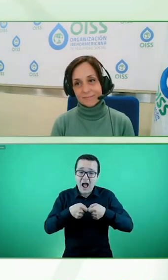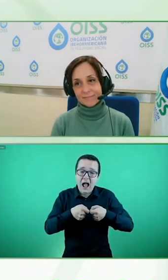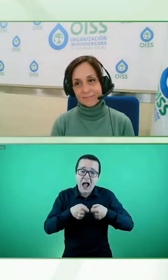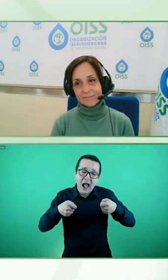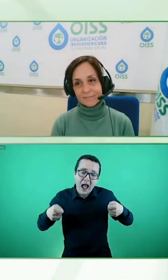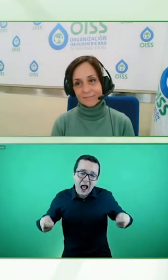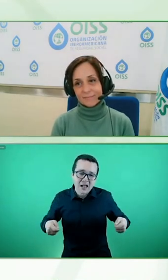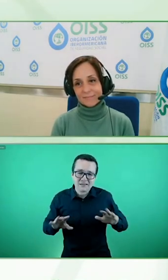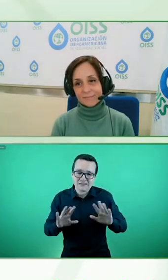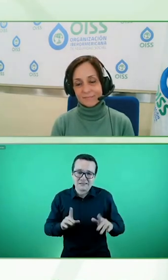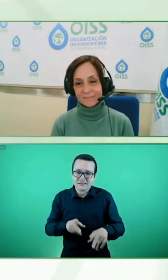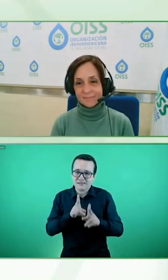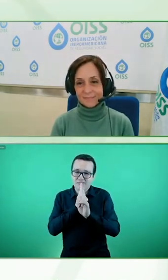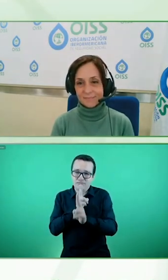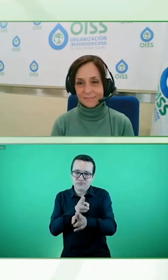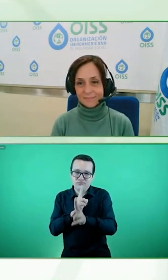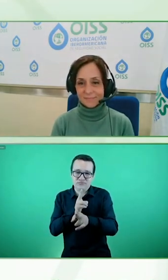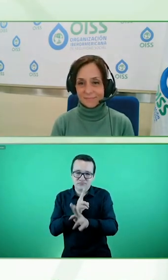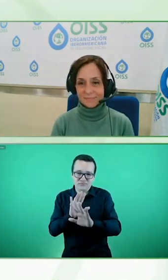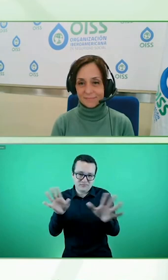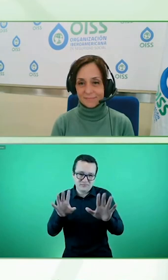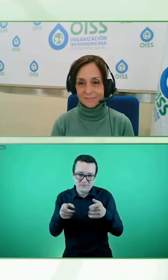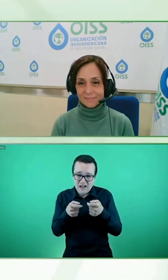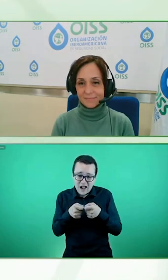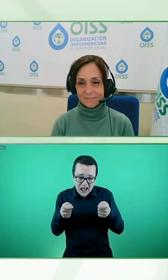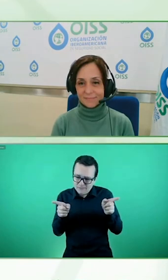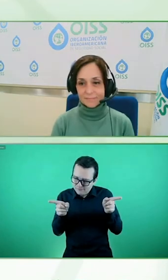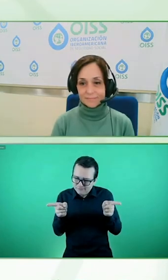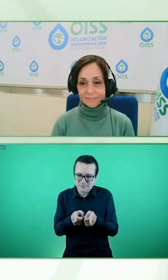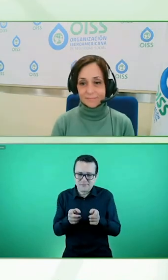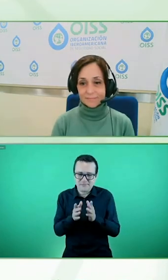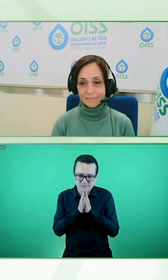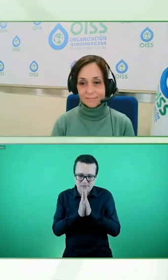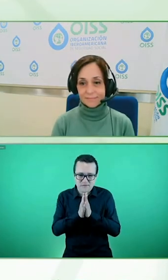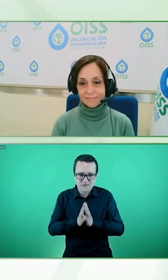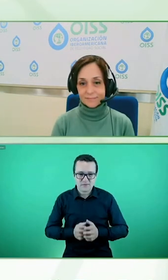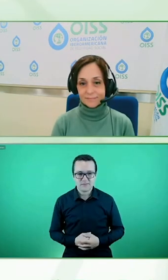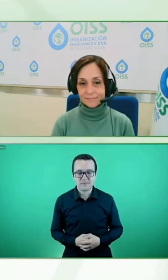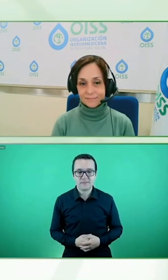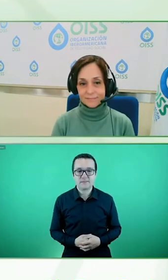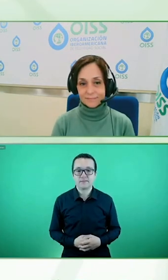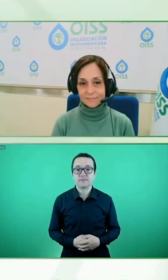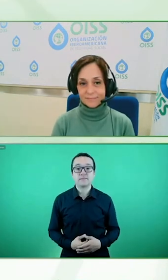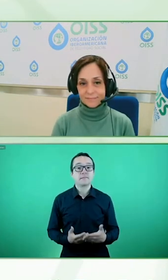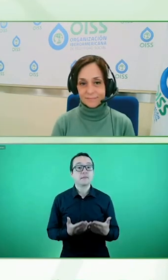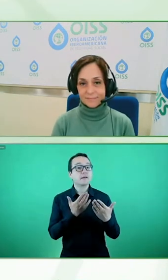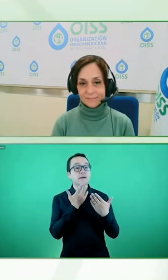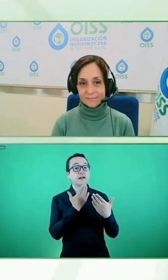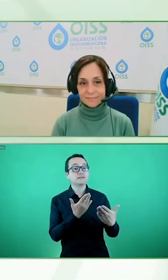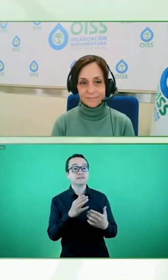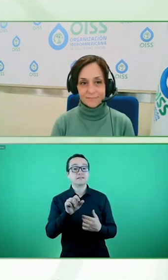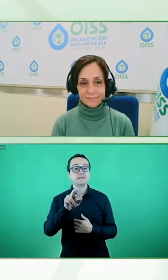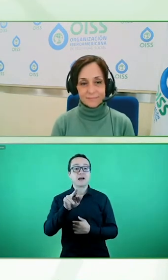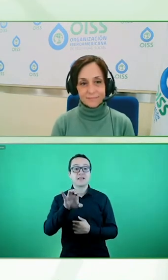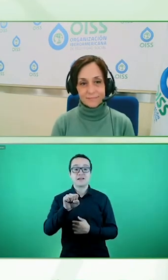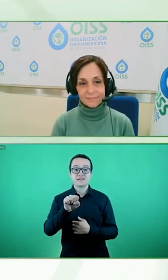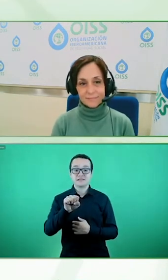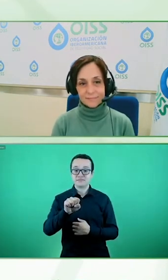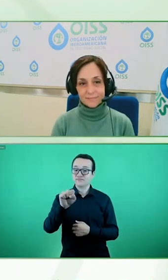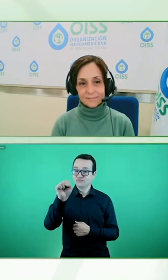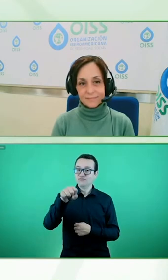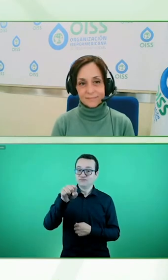Adelante, Jürgen, y gracias por estar con nosotros. Muchas gracias, Andrés. Sí, mire,